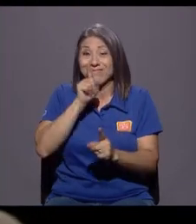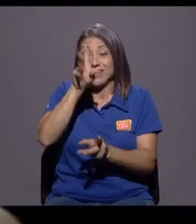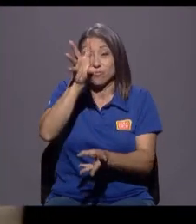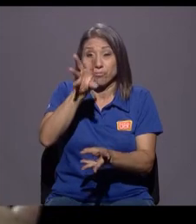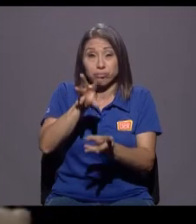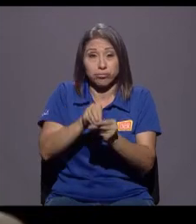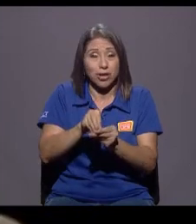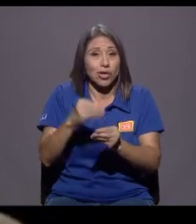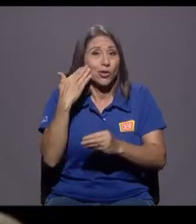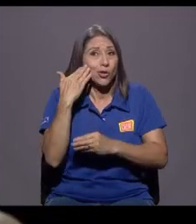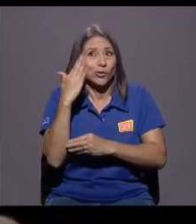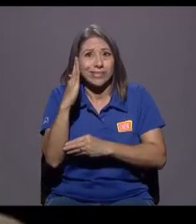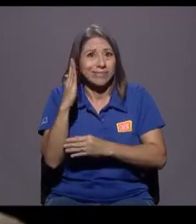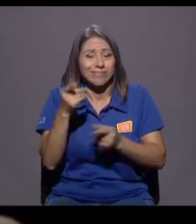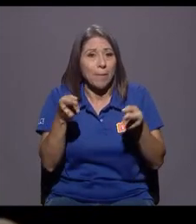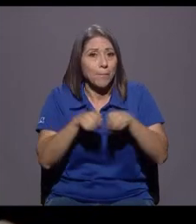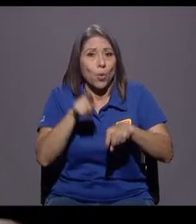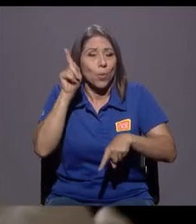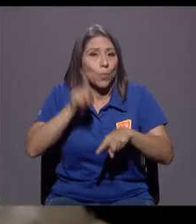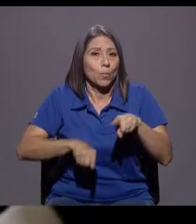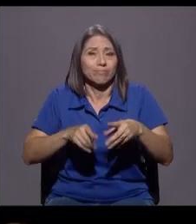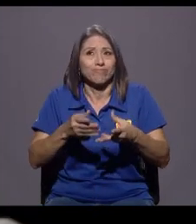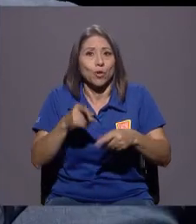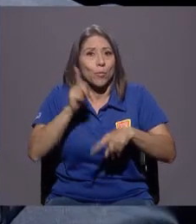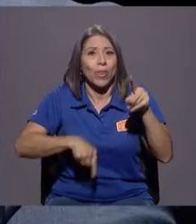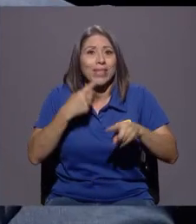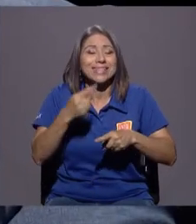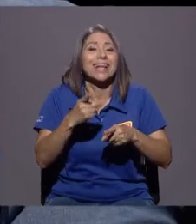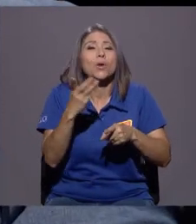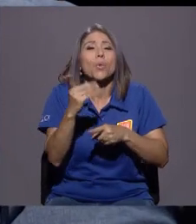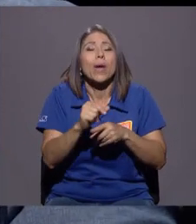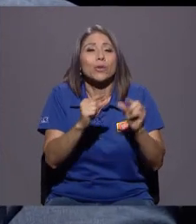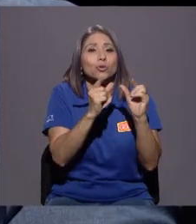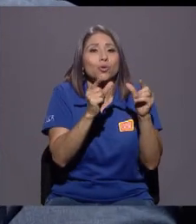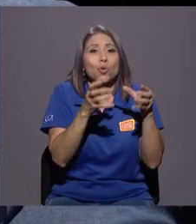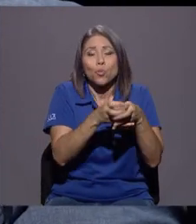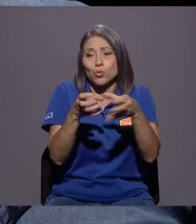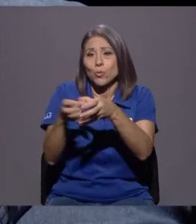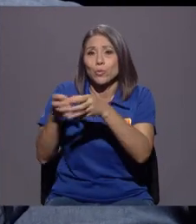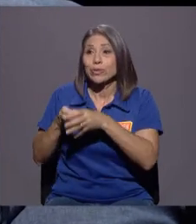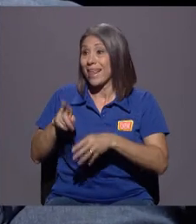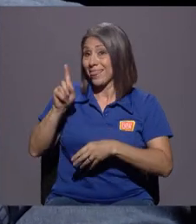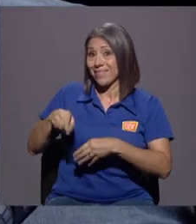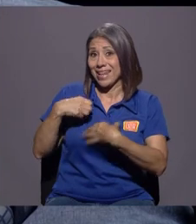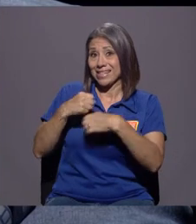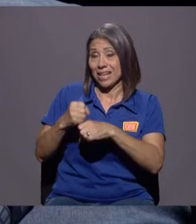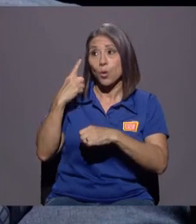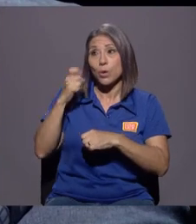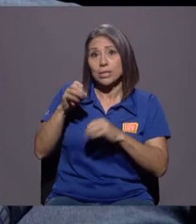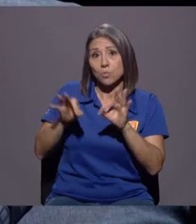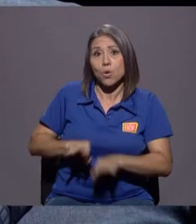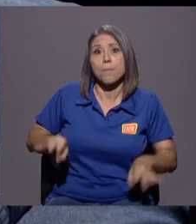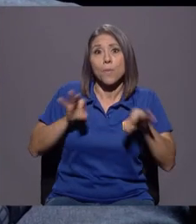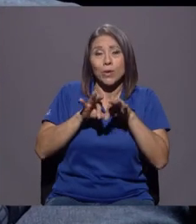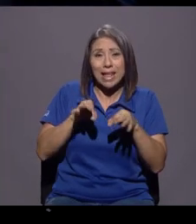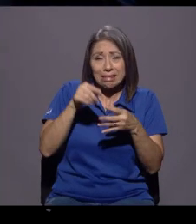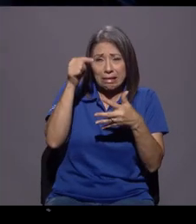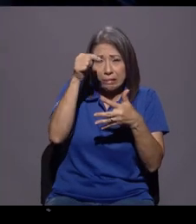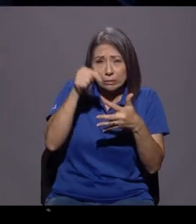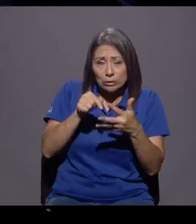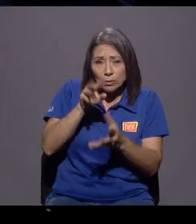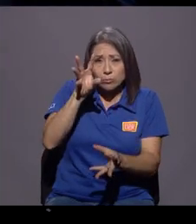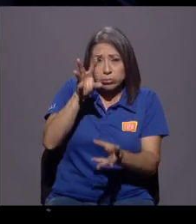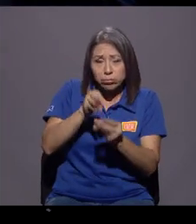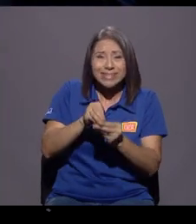cantidad de grupos que hay tampoco. Entonces, es complejo. Deberían de hacerlo, porque es muy importante tener monitoreada a la gente que ustedes tienen. Sí, lo intentamos. Lo que